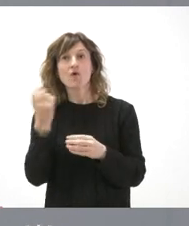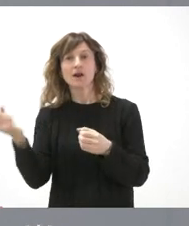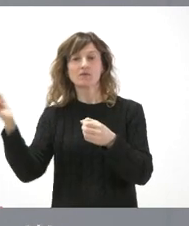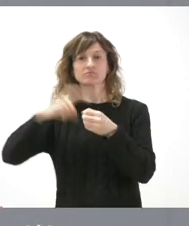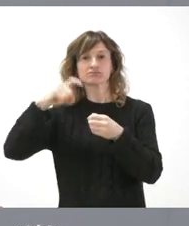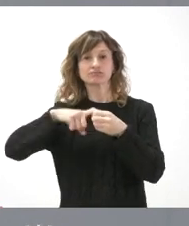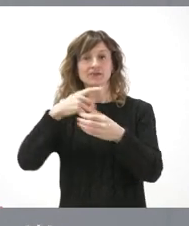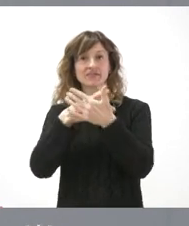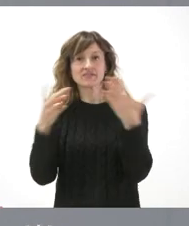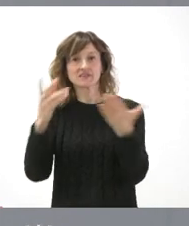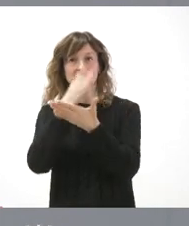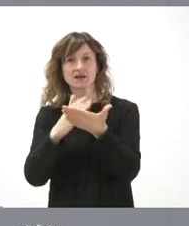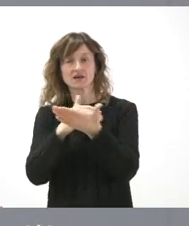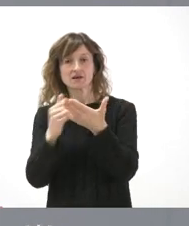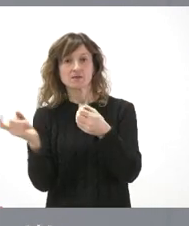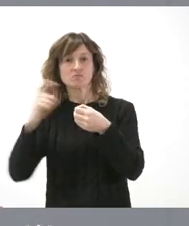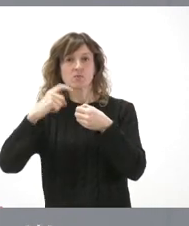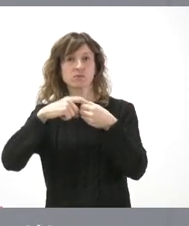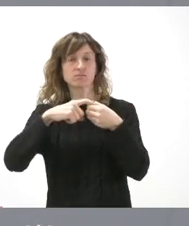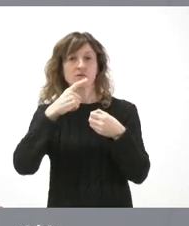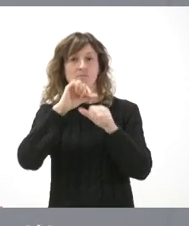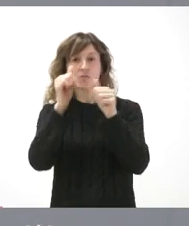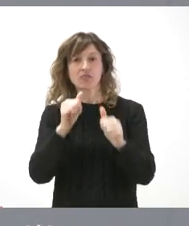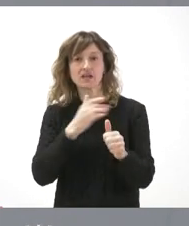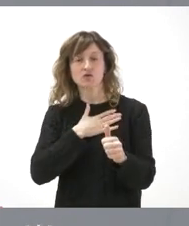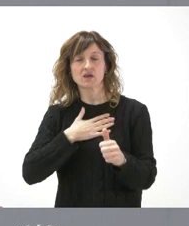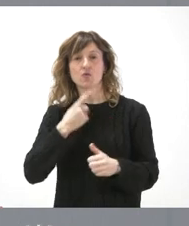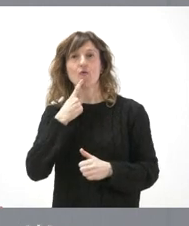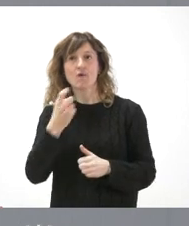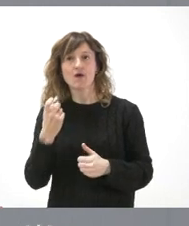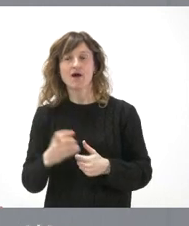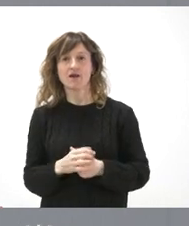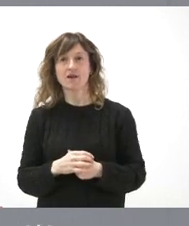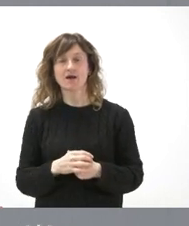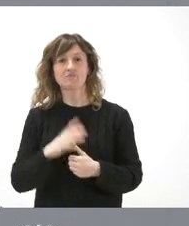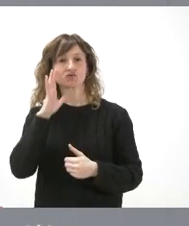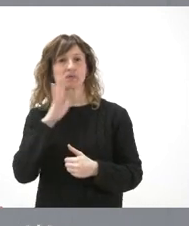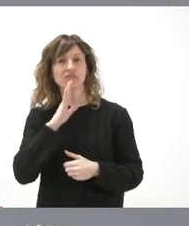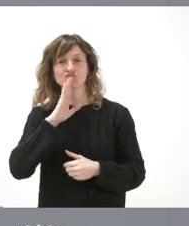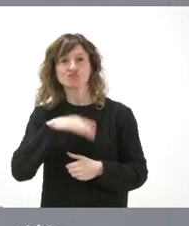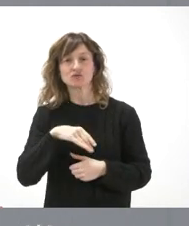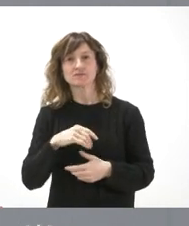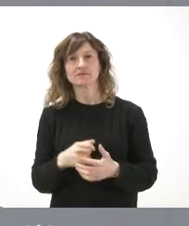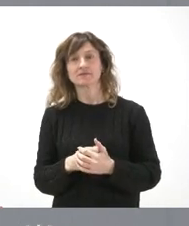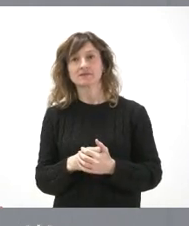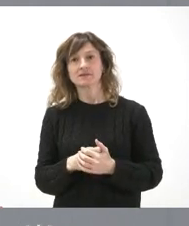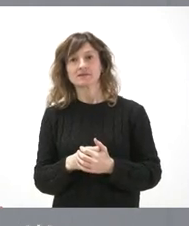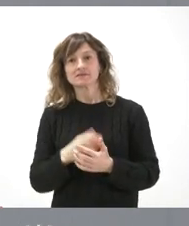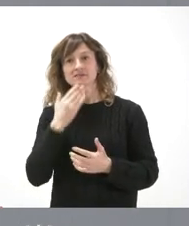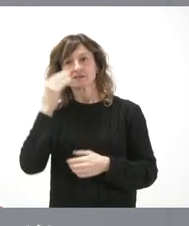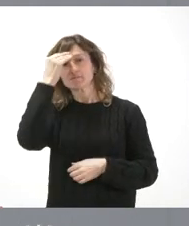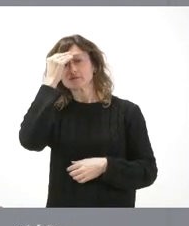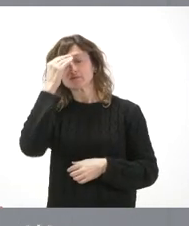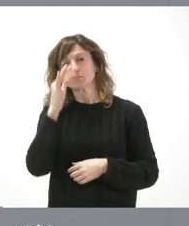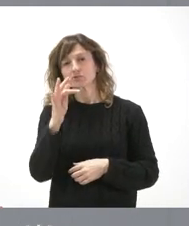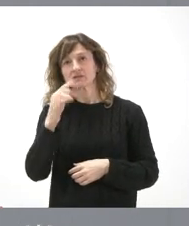17 comunidades autónomas se pudieran sumar a este modelo que nosotros planteamos y que nos parece oportuno que cualquier planteamiento en esta dirección fuera